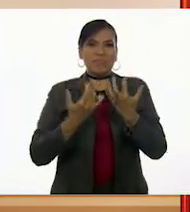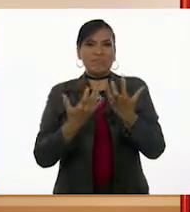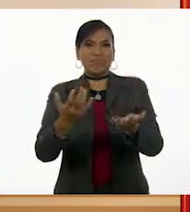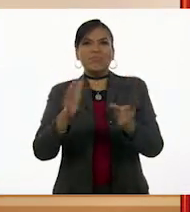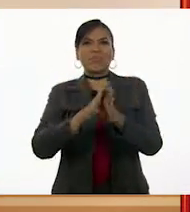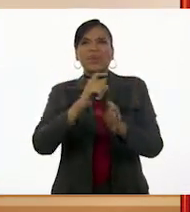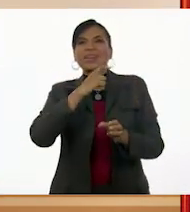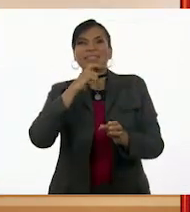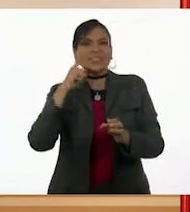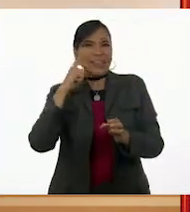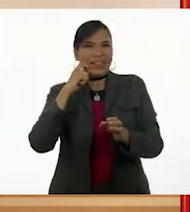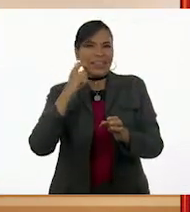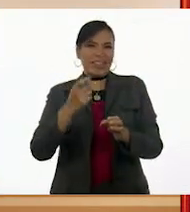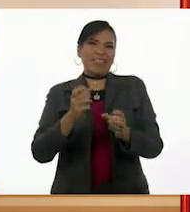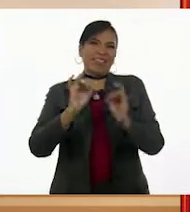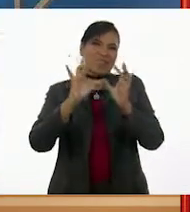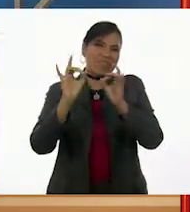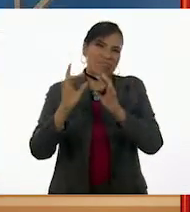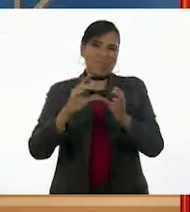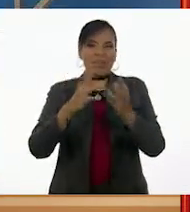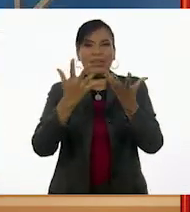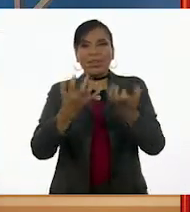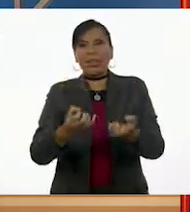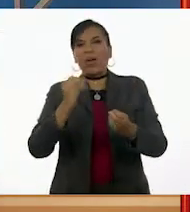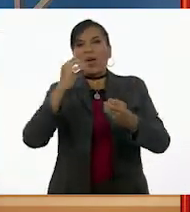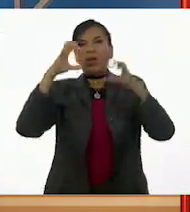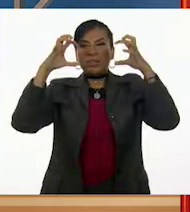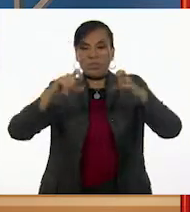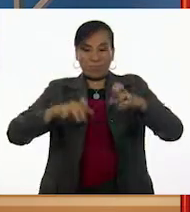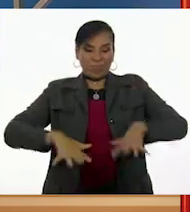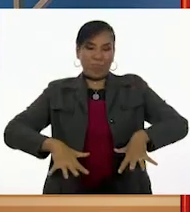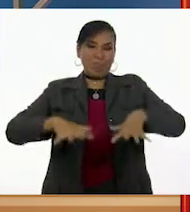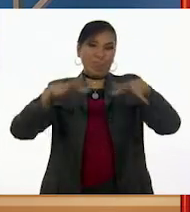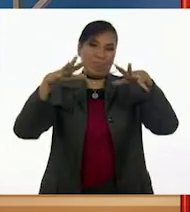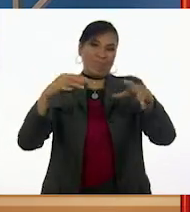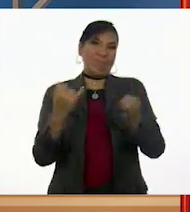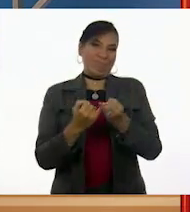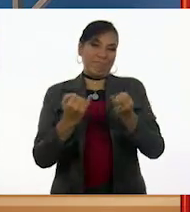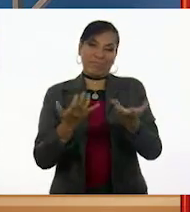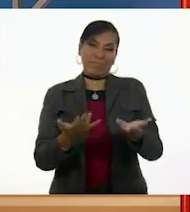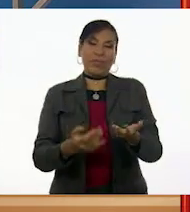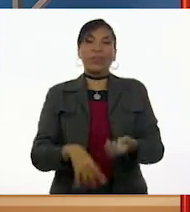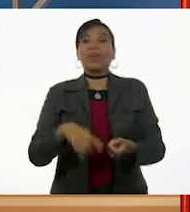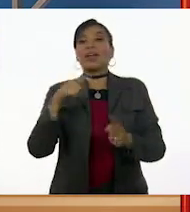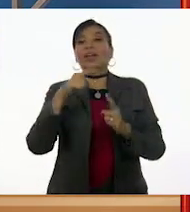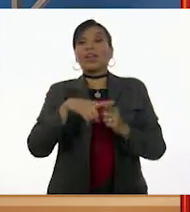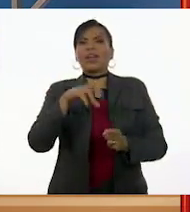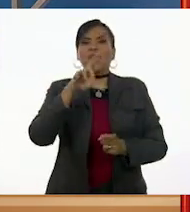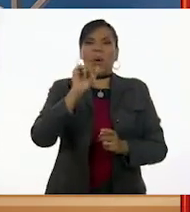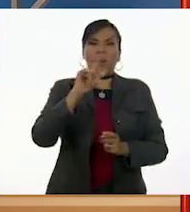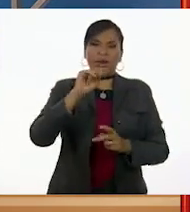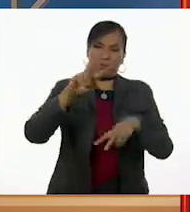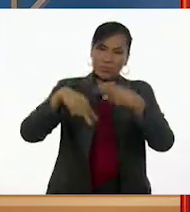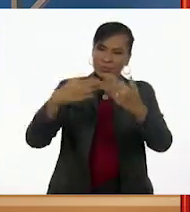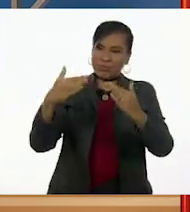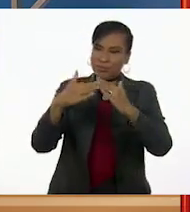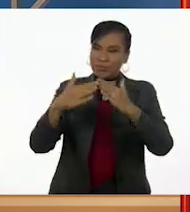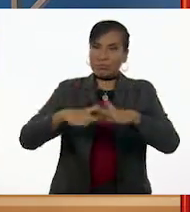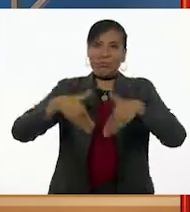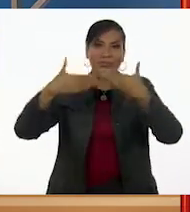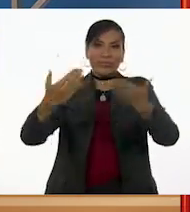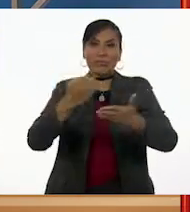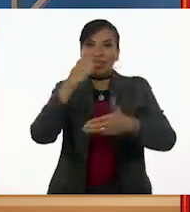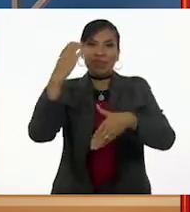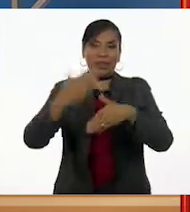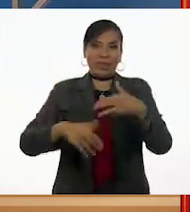sequía o todo lo contrario, inundando con lluvias torrenciales. Roberto llegó a su casa después de la escuela